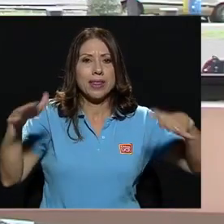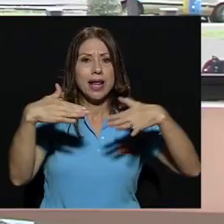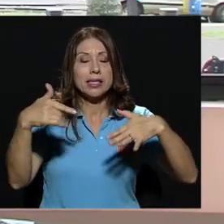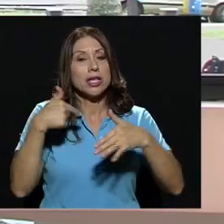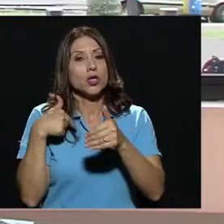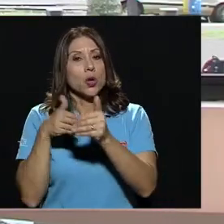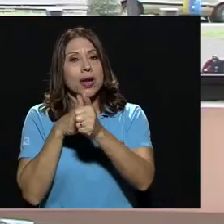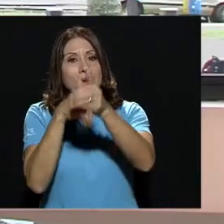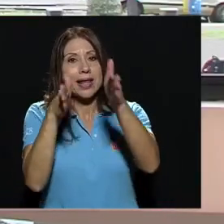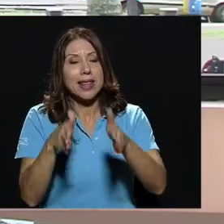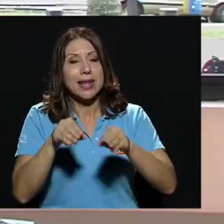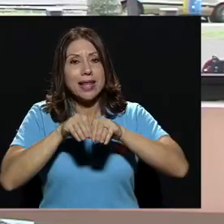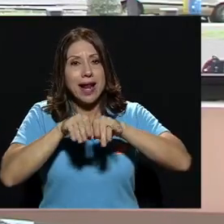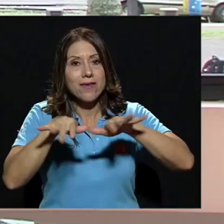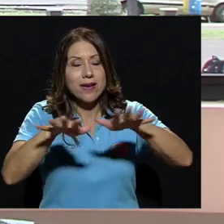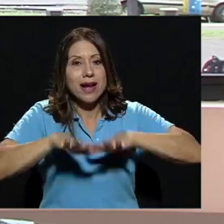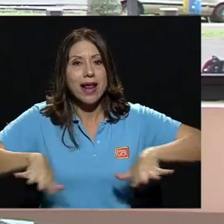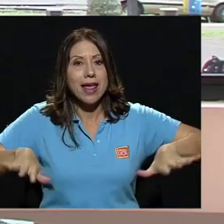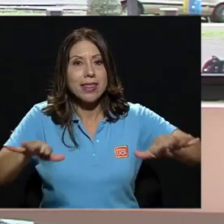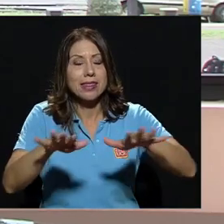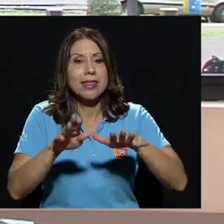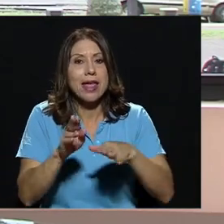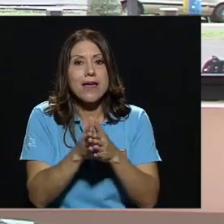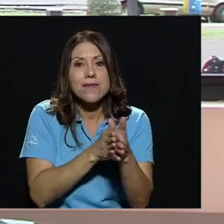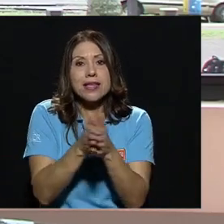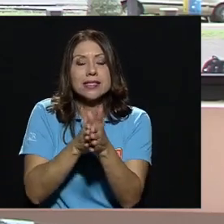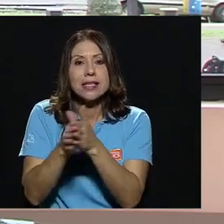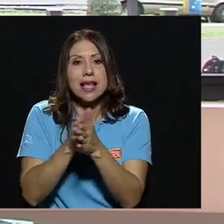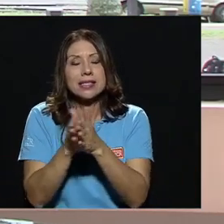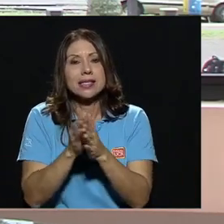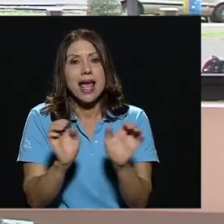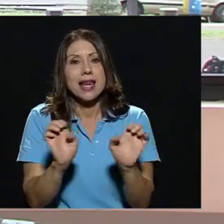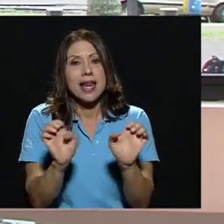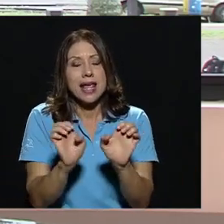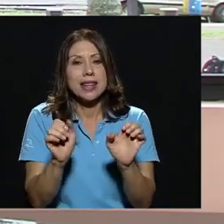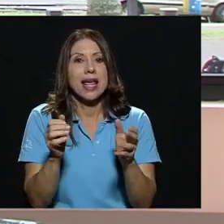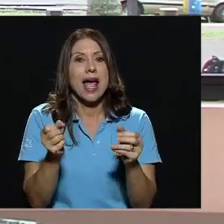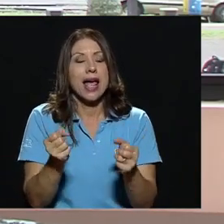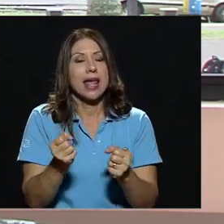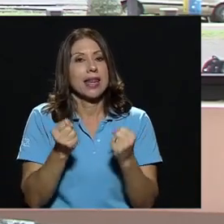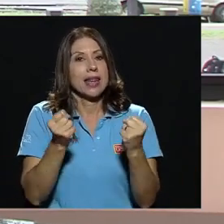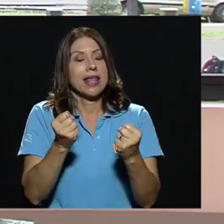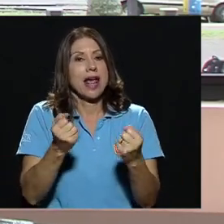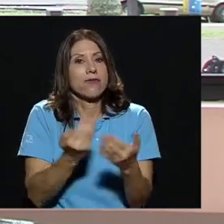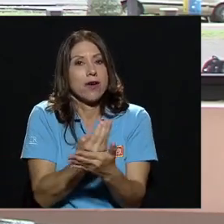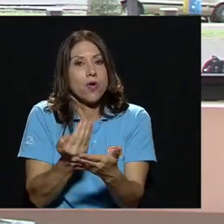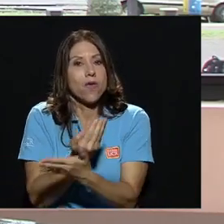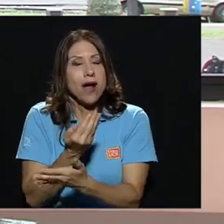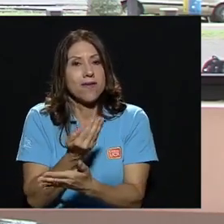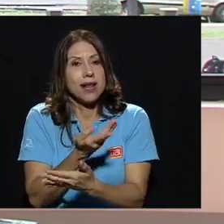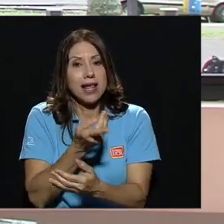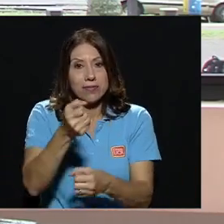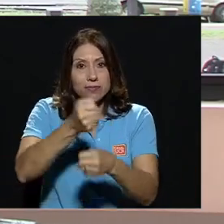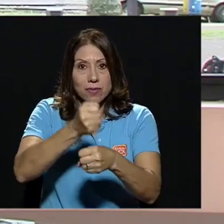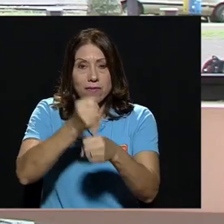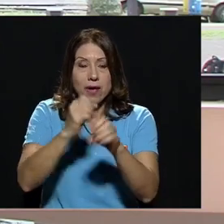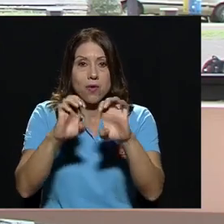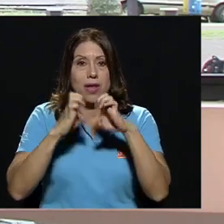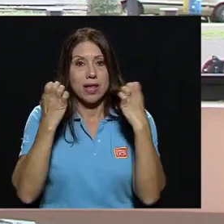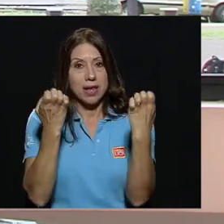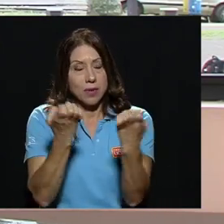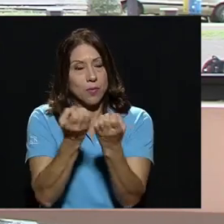red de eficiencia energética y energía renovable, así que ese trabajo en equipo